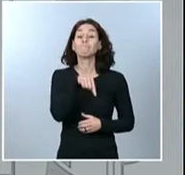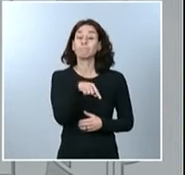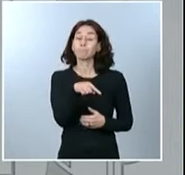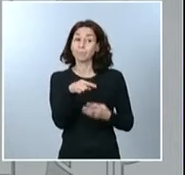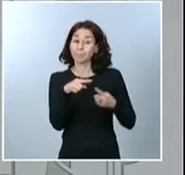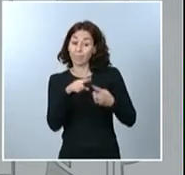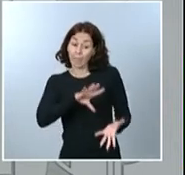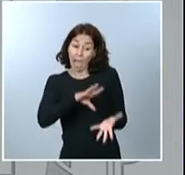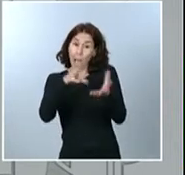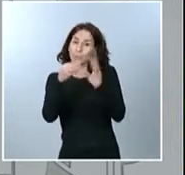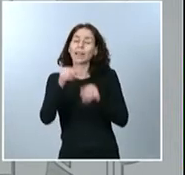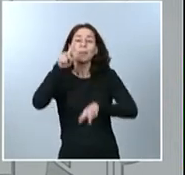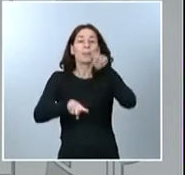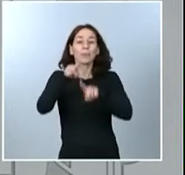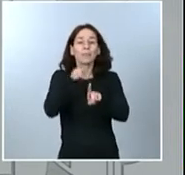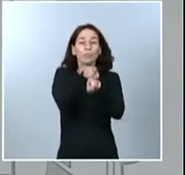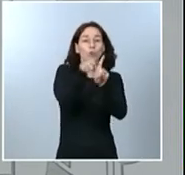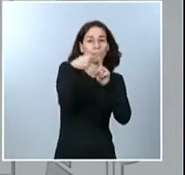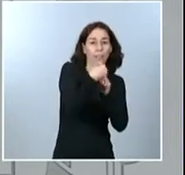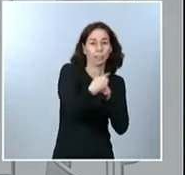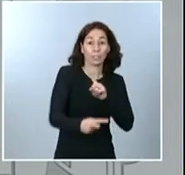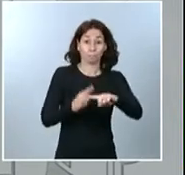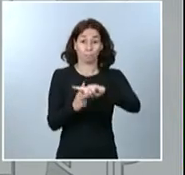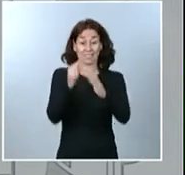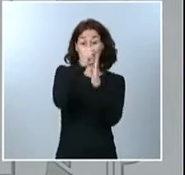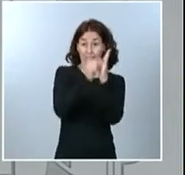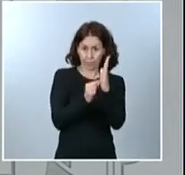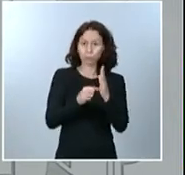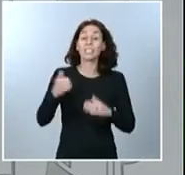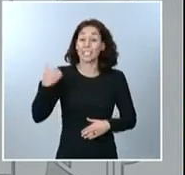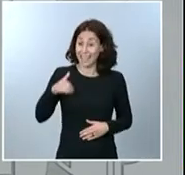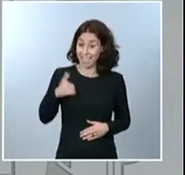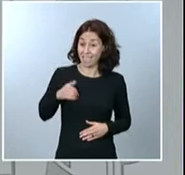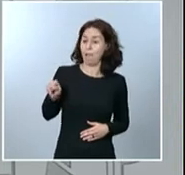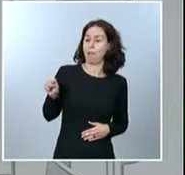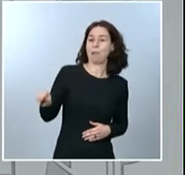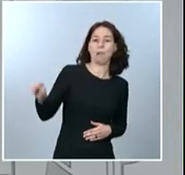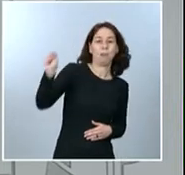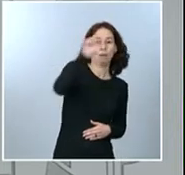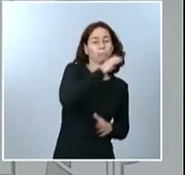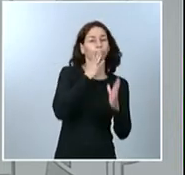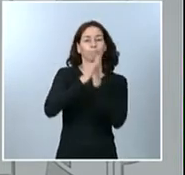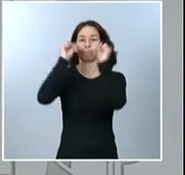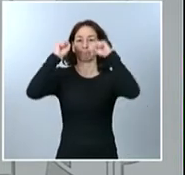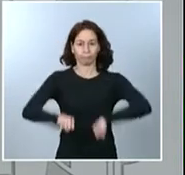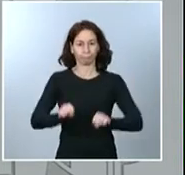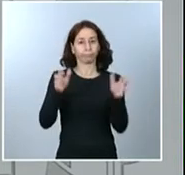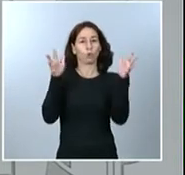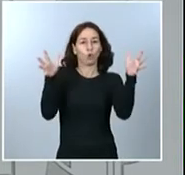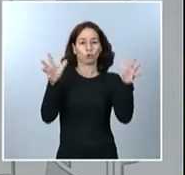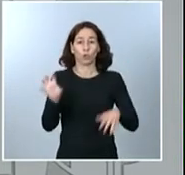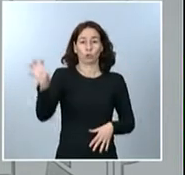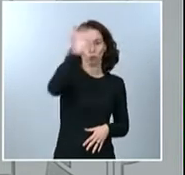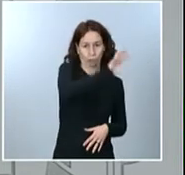indicadores y en estos criterios que acordaron conjuntamente con el Ministerio de Sanidad en el marco del Consejo Interterritorial que acabo de enumerar.